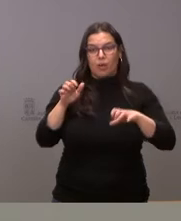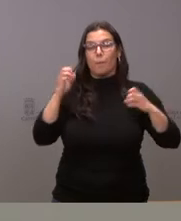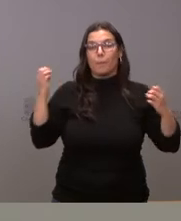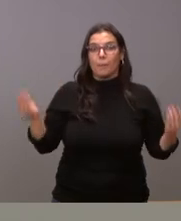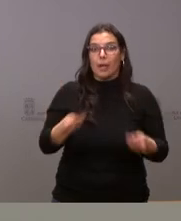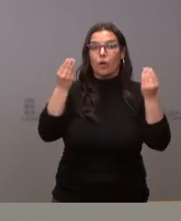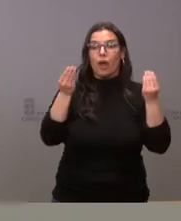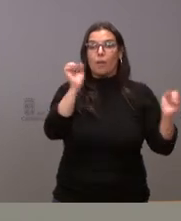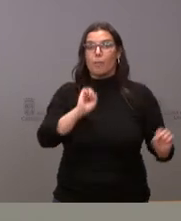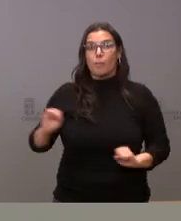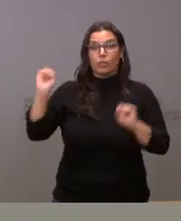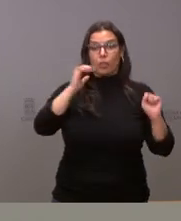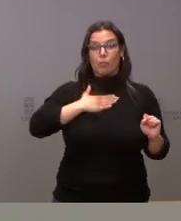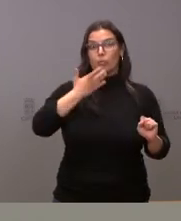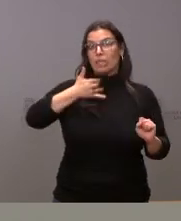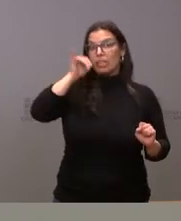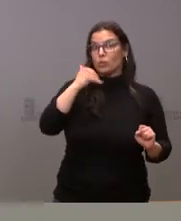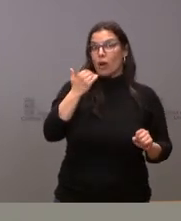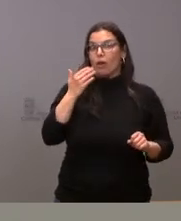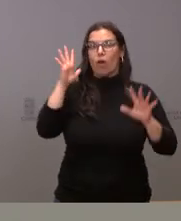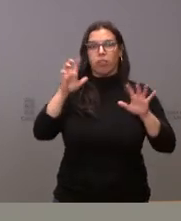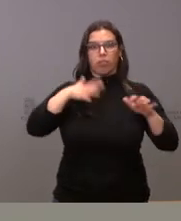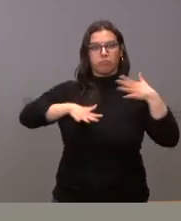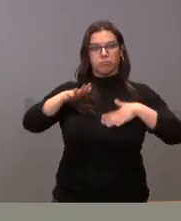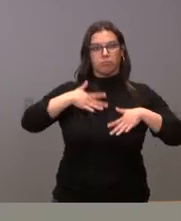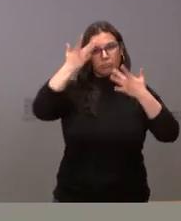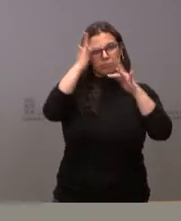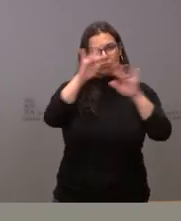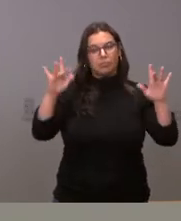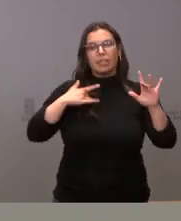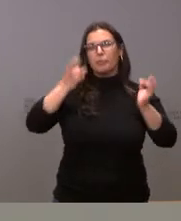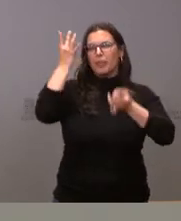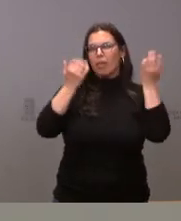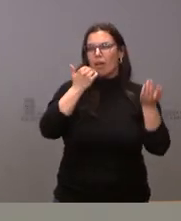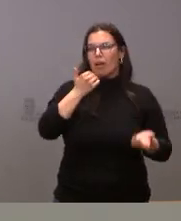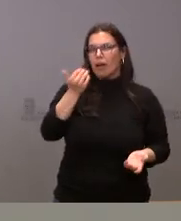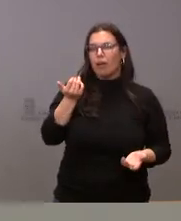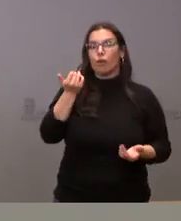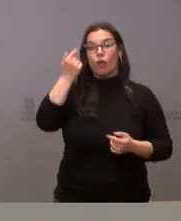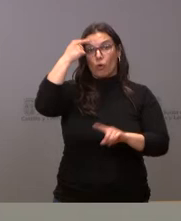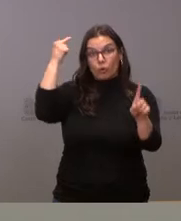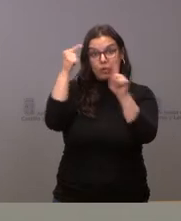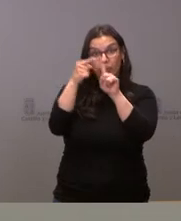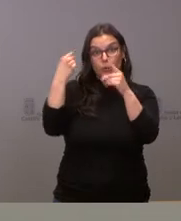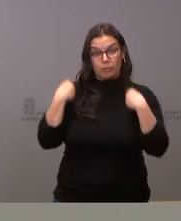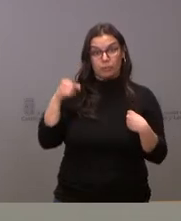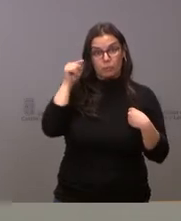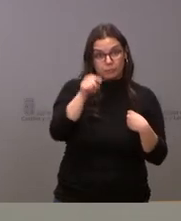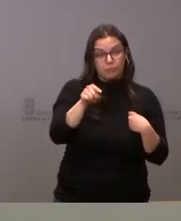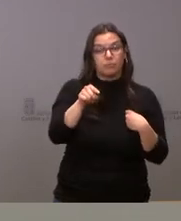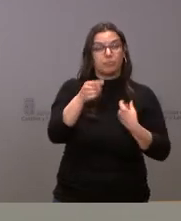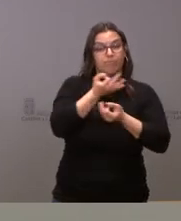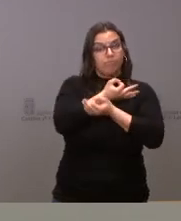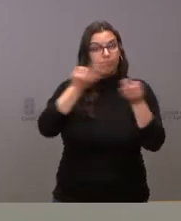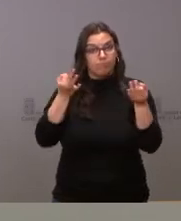ante posibles riesgos y, por tanto, avanzar en cualquier tipo de iniciativa que tenga como destino, garantizar la